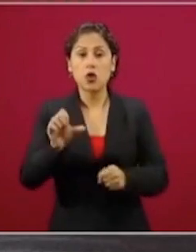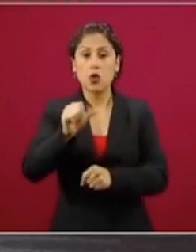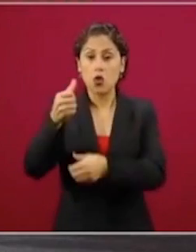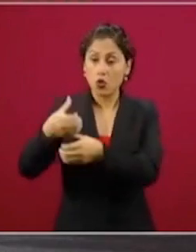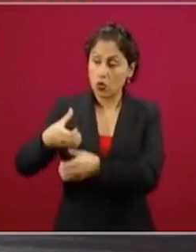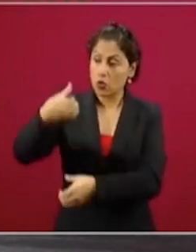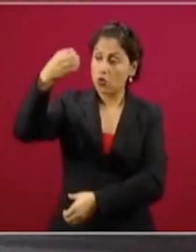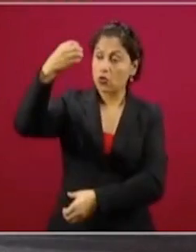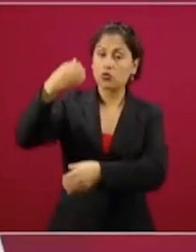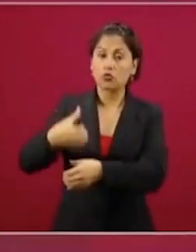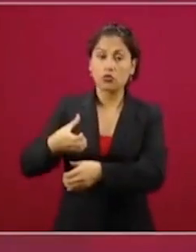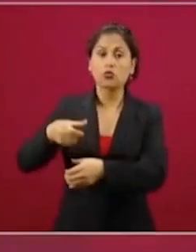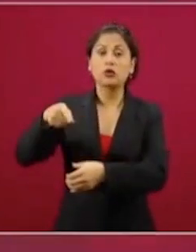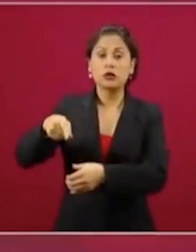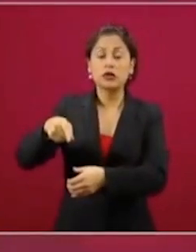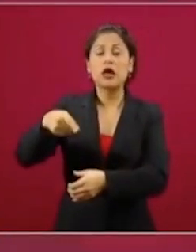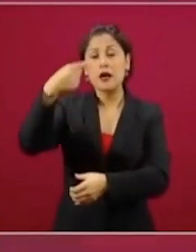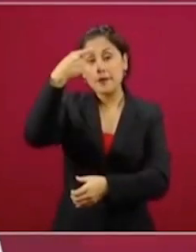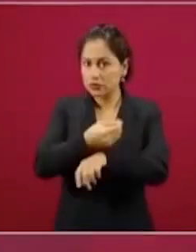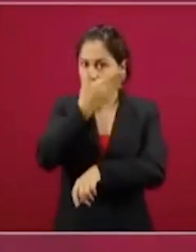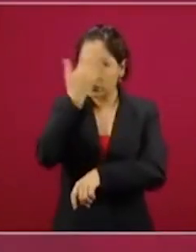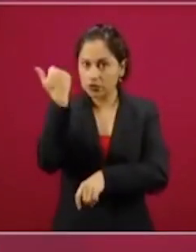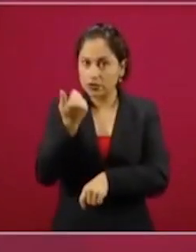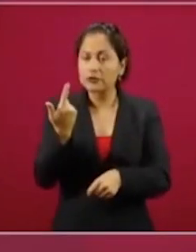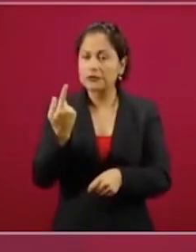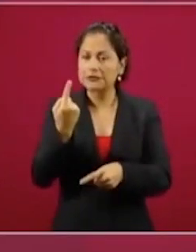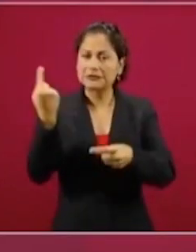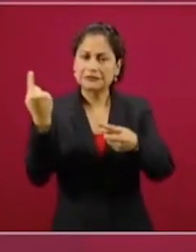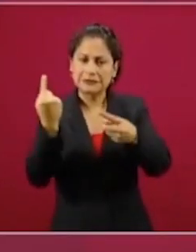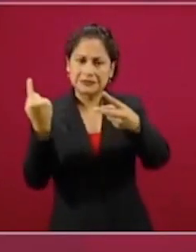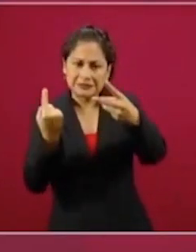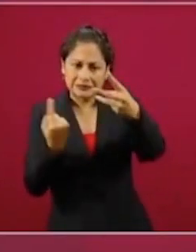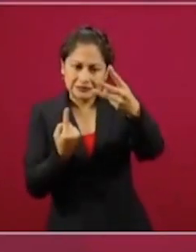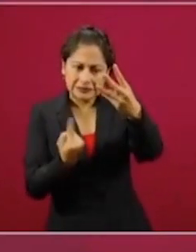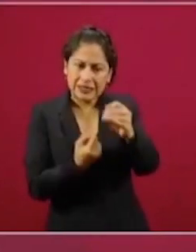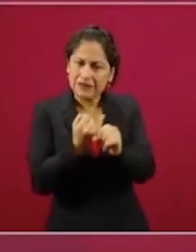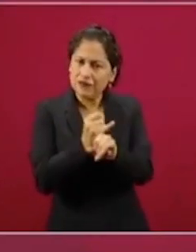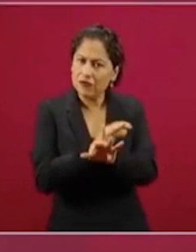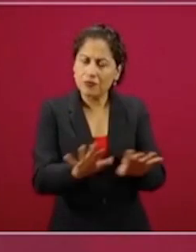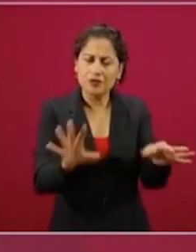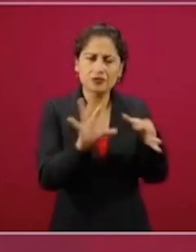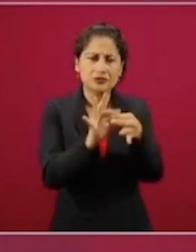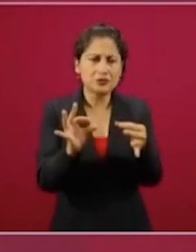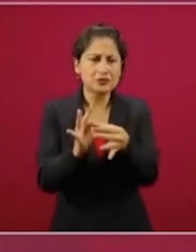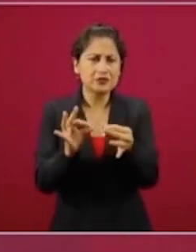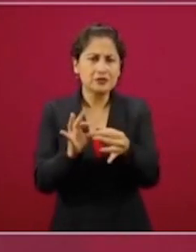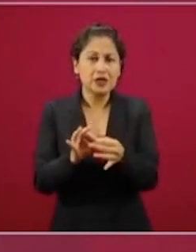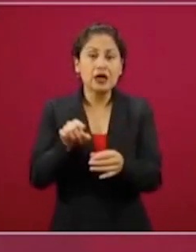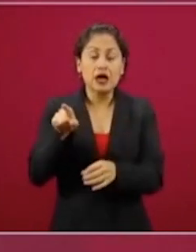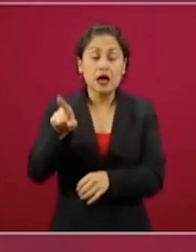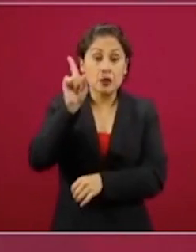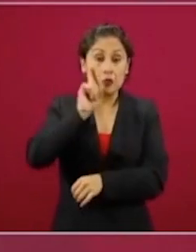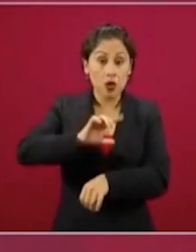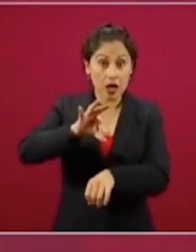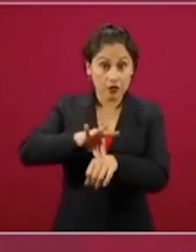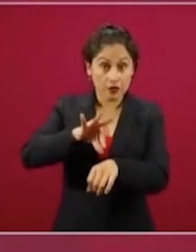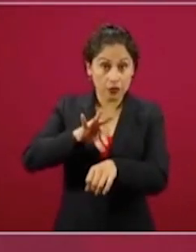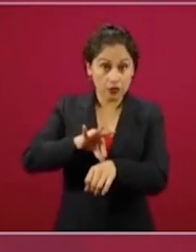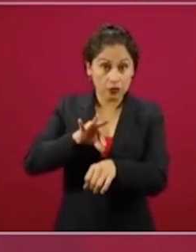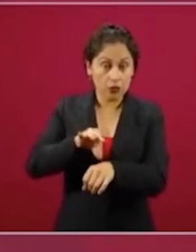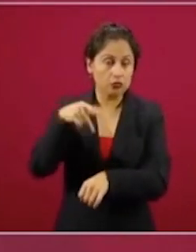pediátricos, que sirven para niños y para adultos. Todos estos son los criterios que una doctora como ella, que tiene